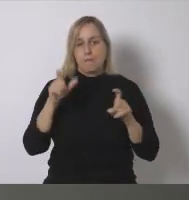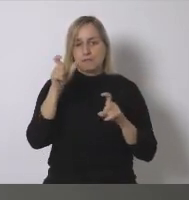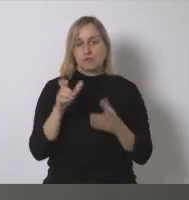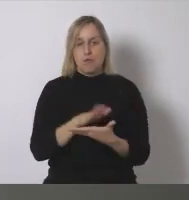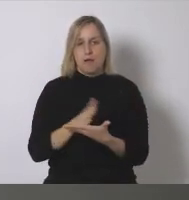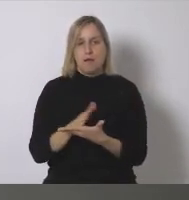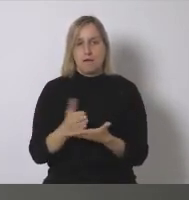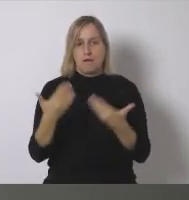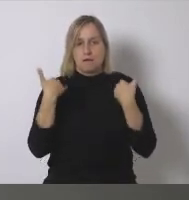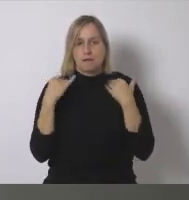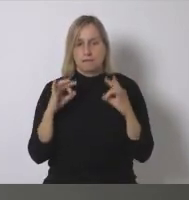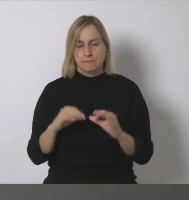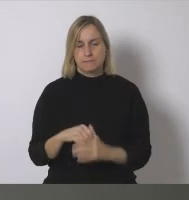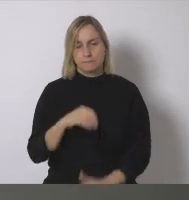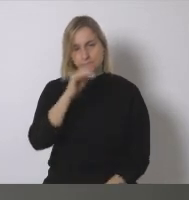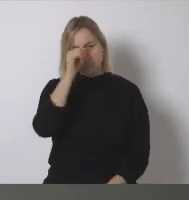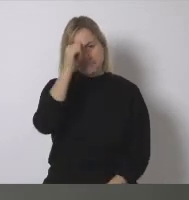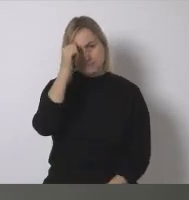desarrolla esta instalación